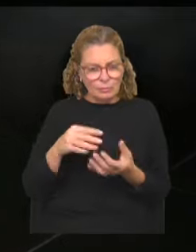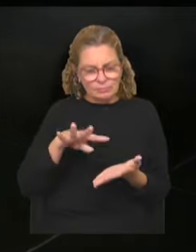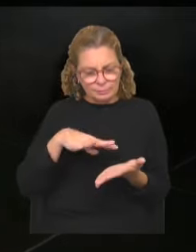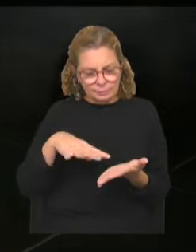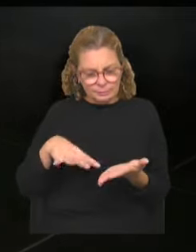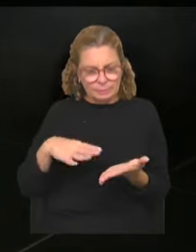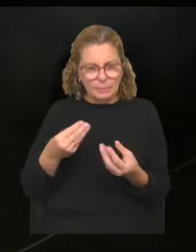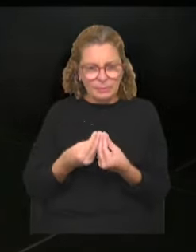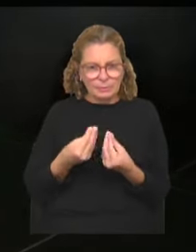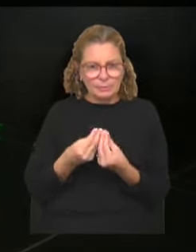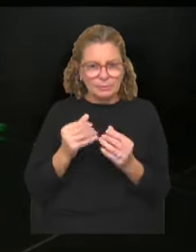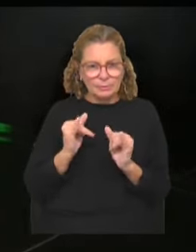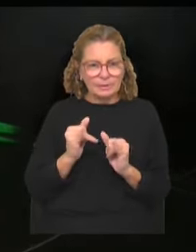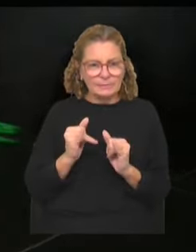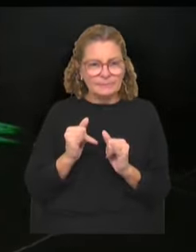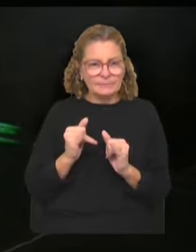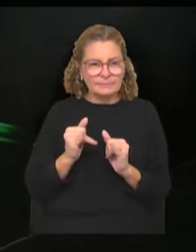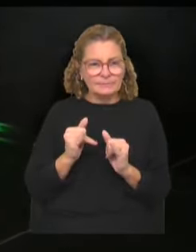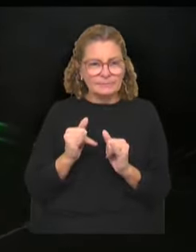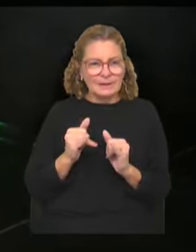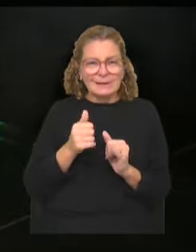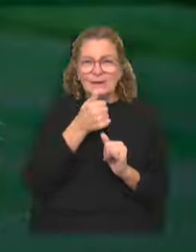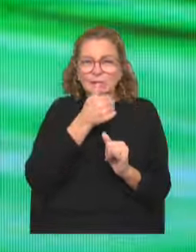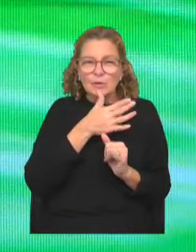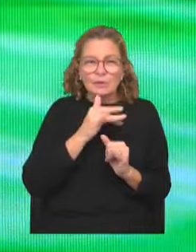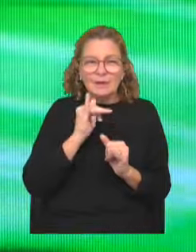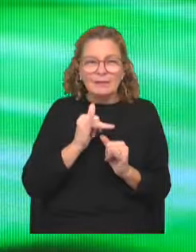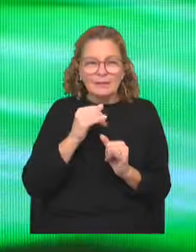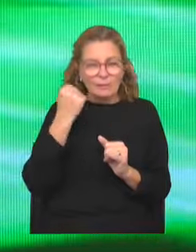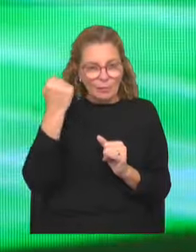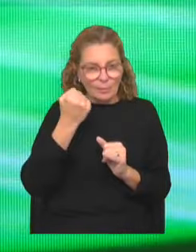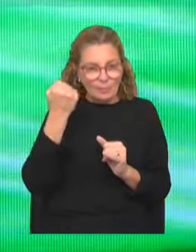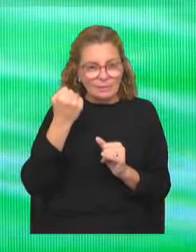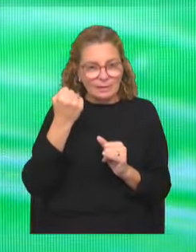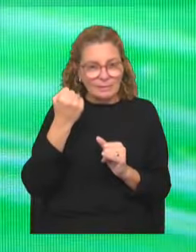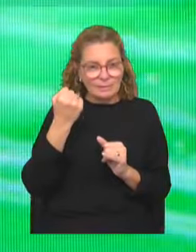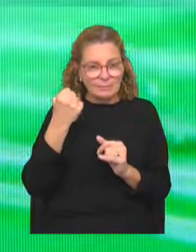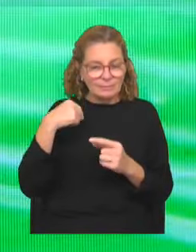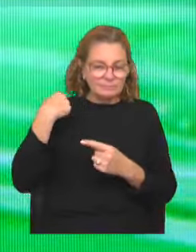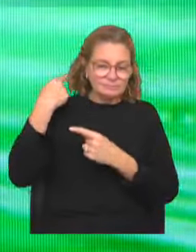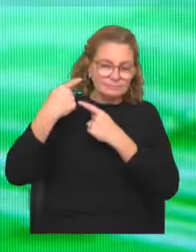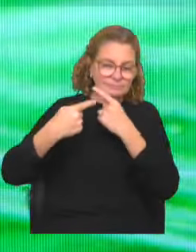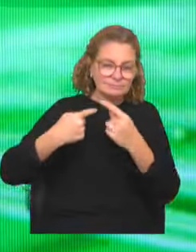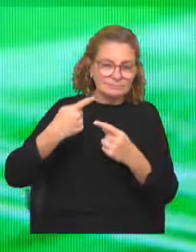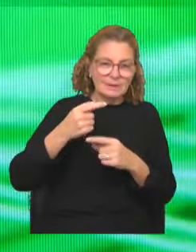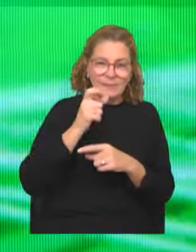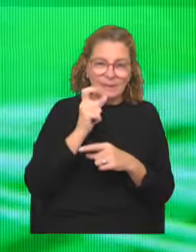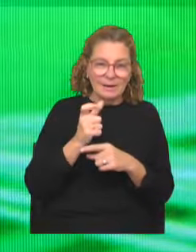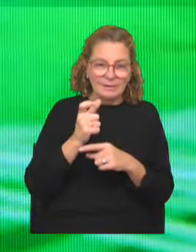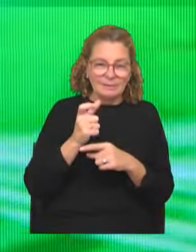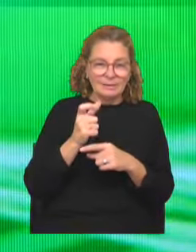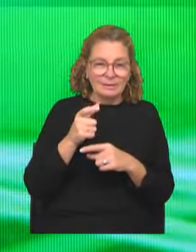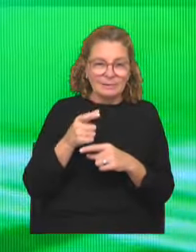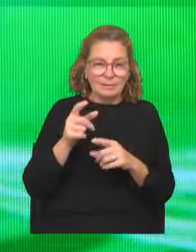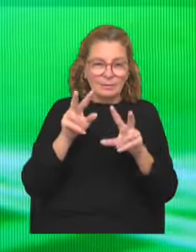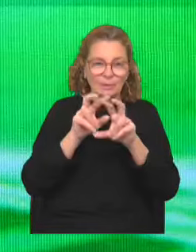desprende de ahí. Y sí, la autopsia histórica fue importante, incluso se pasó al... La palabra pasó a ser parte